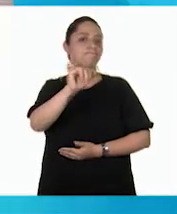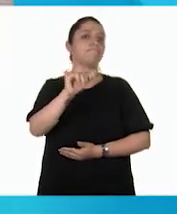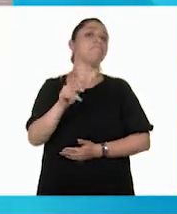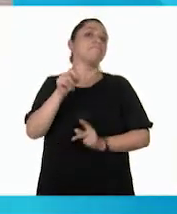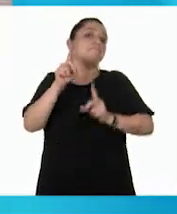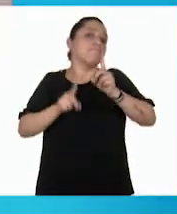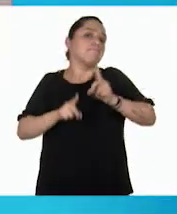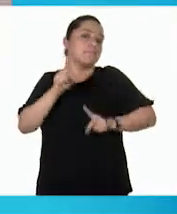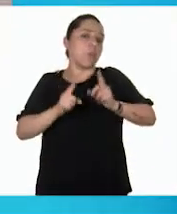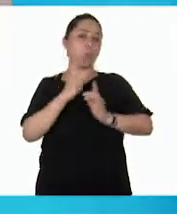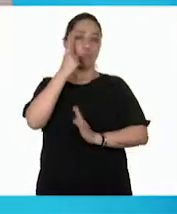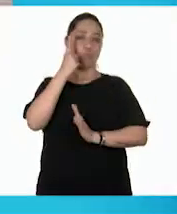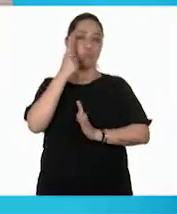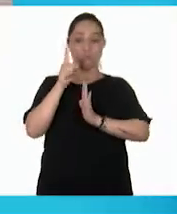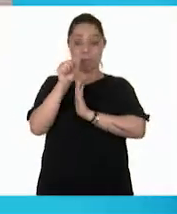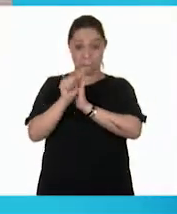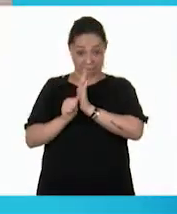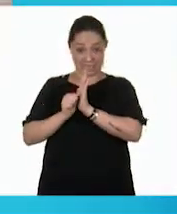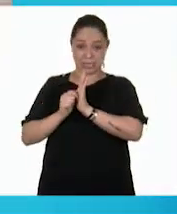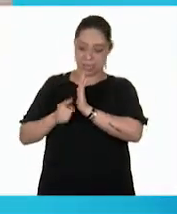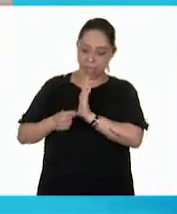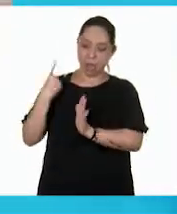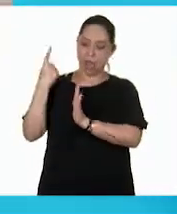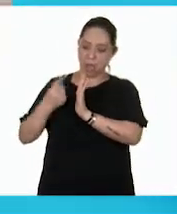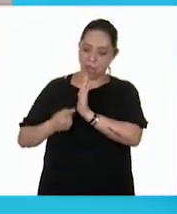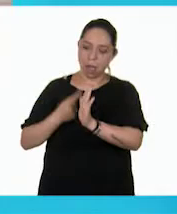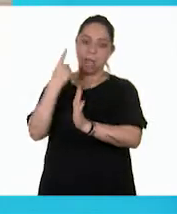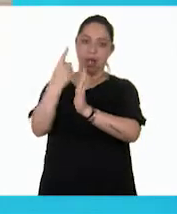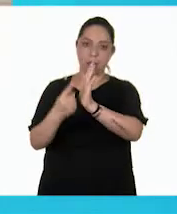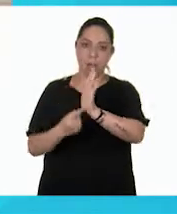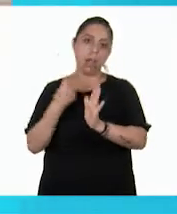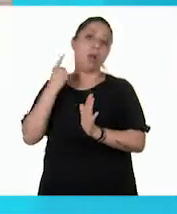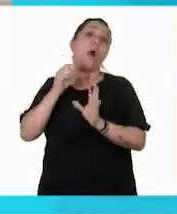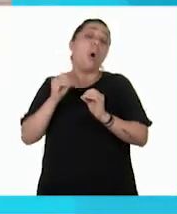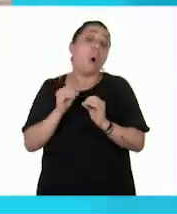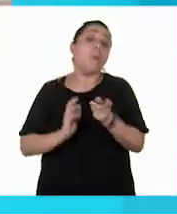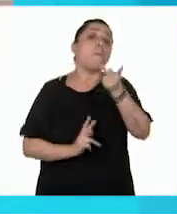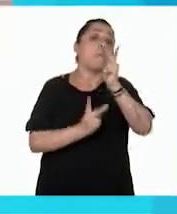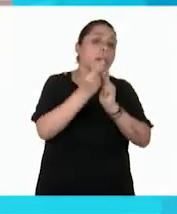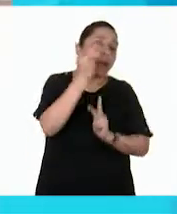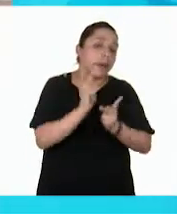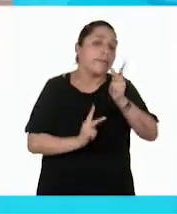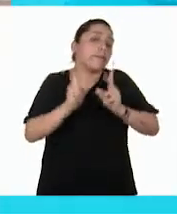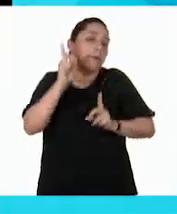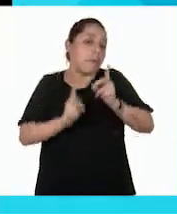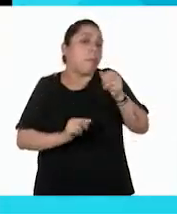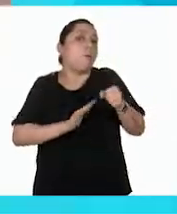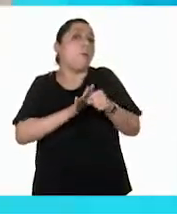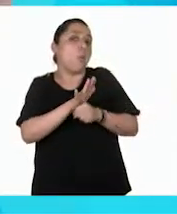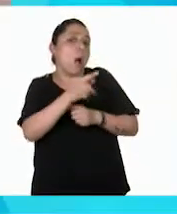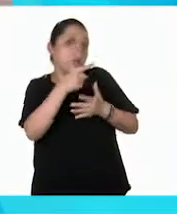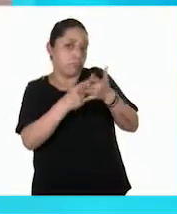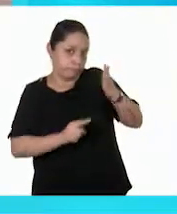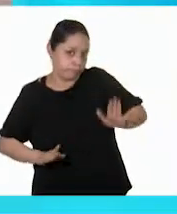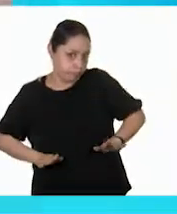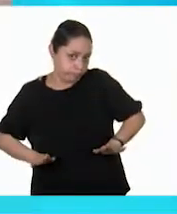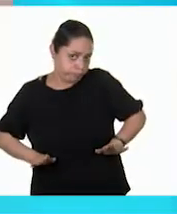una vez al mes o dependiendo del tipo de planta. Número seis,